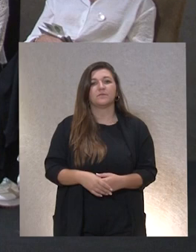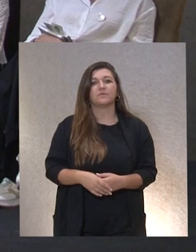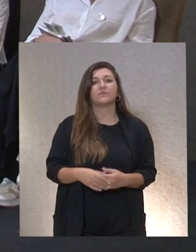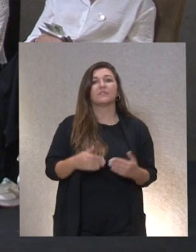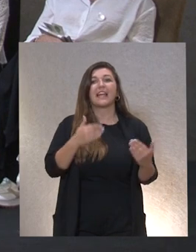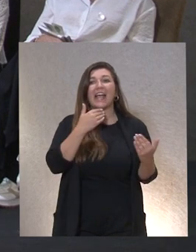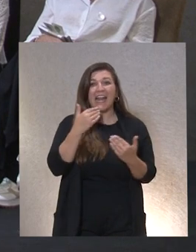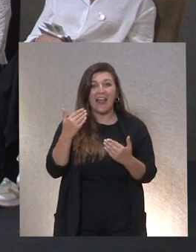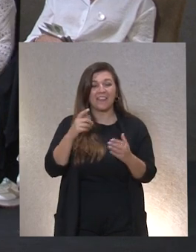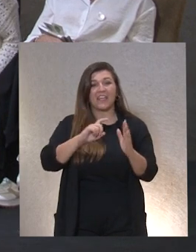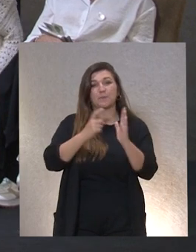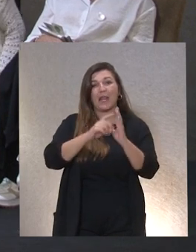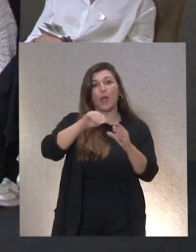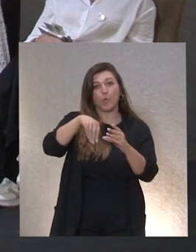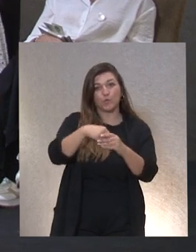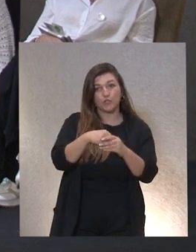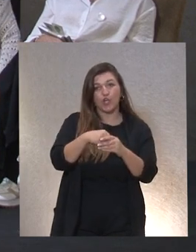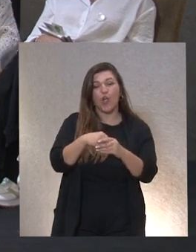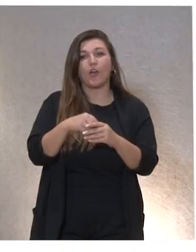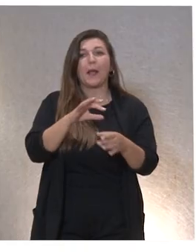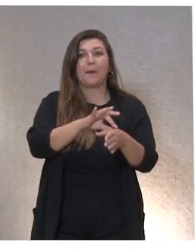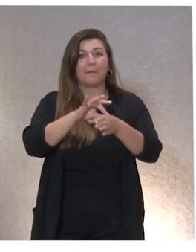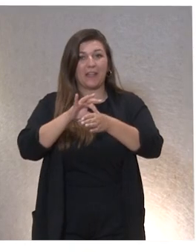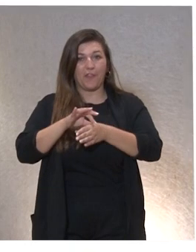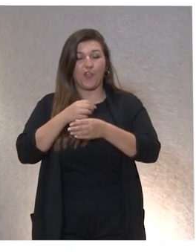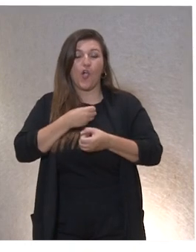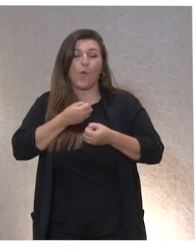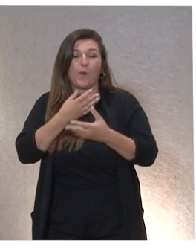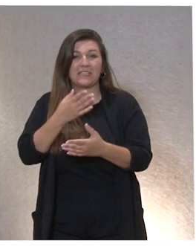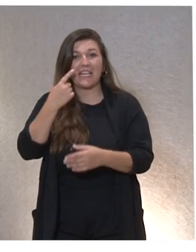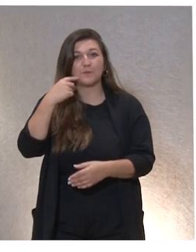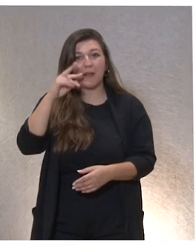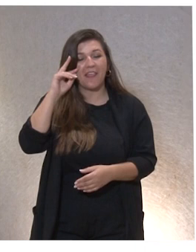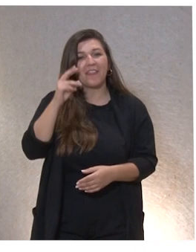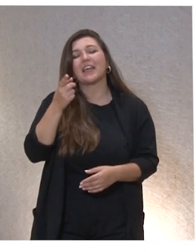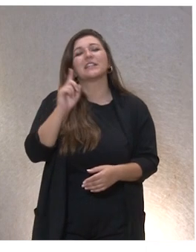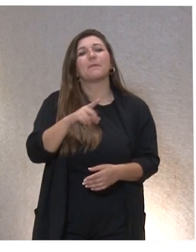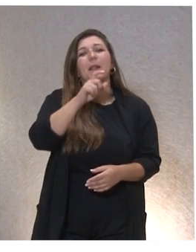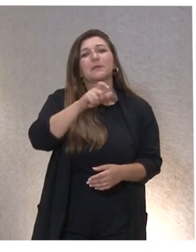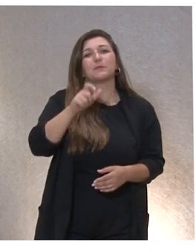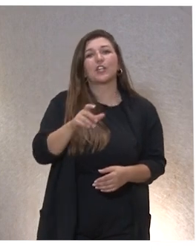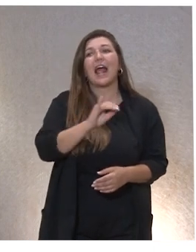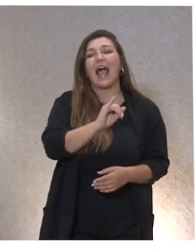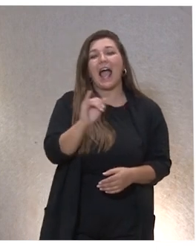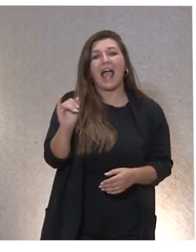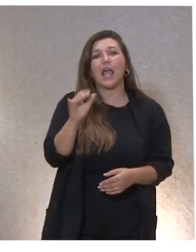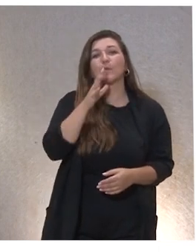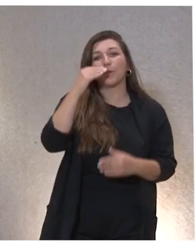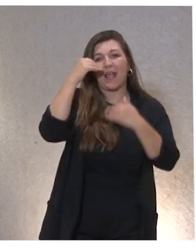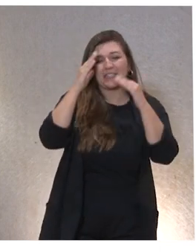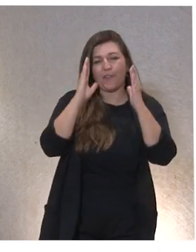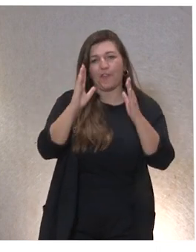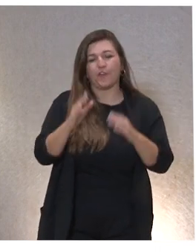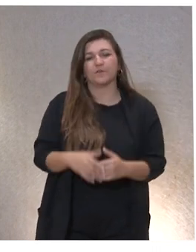Gracias a Plena Inclusión por la invitación a contar nuestra experiencia y también a las personas que estáis aquí por vuestra atención.